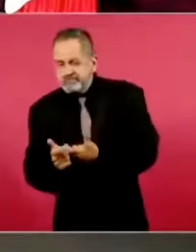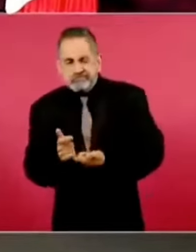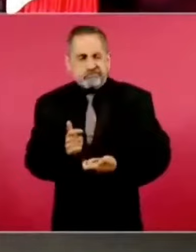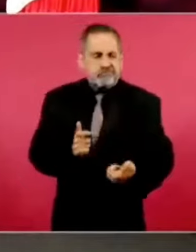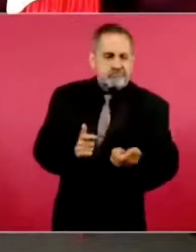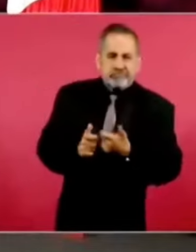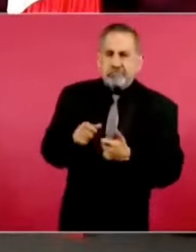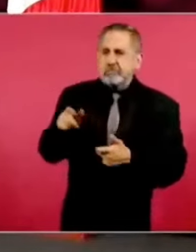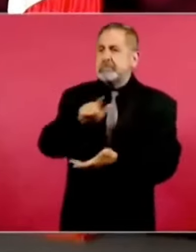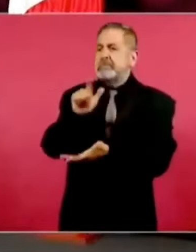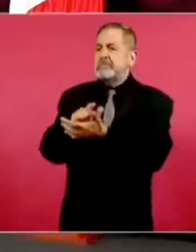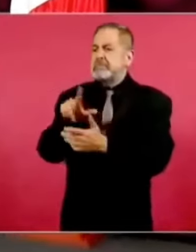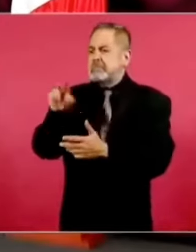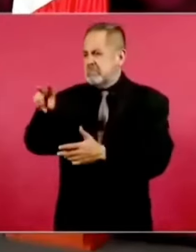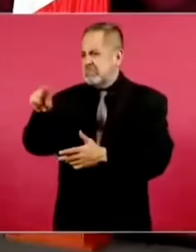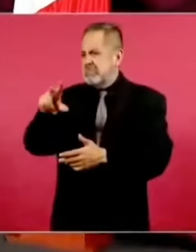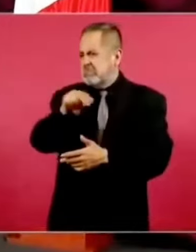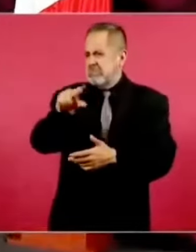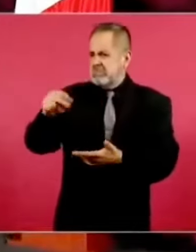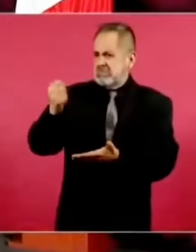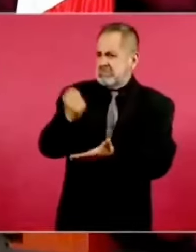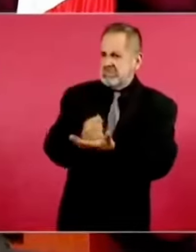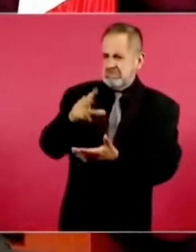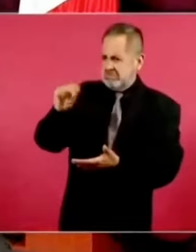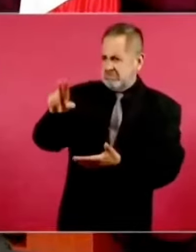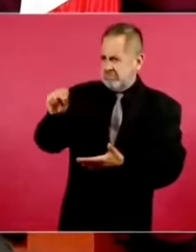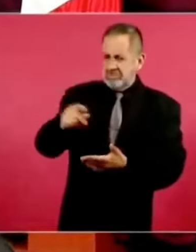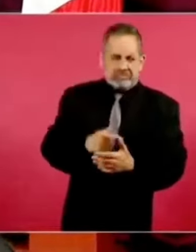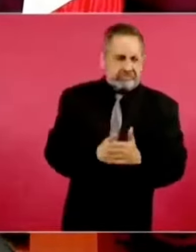que no se aprobara lo del etiquetado?